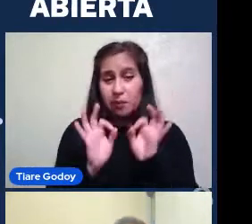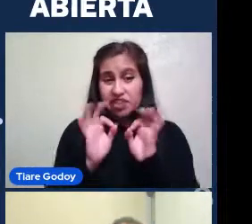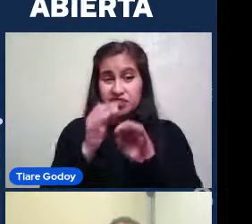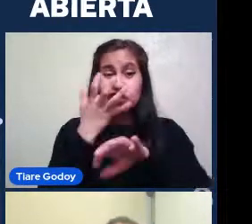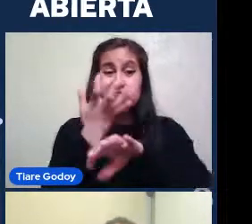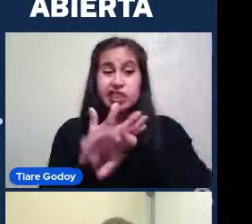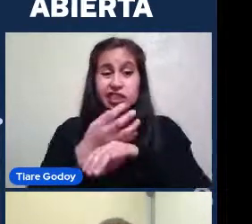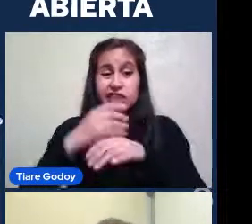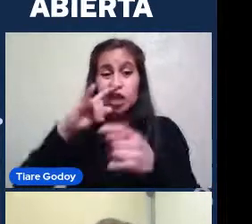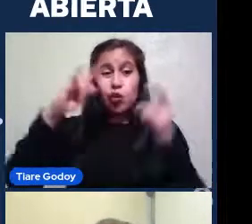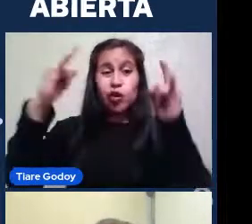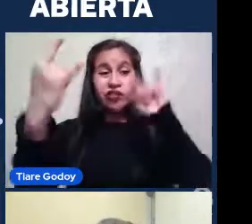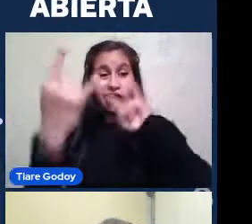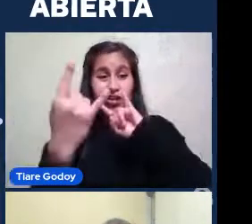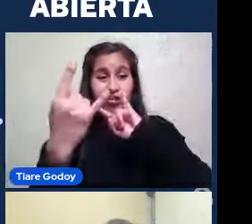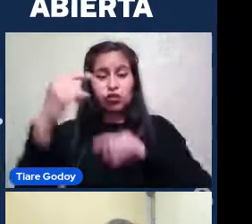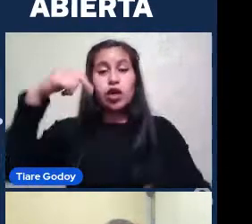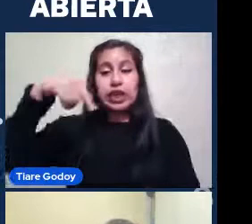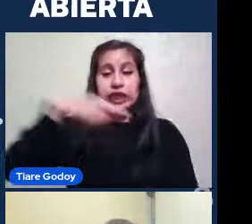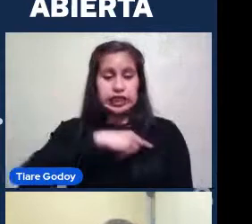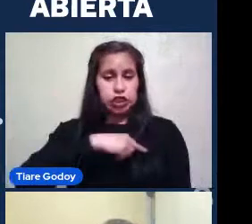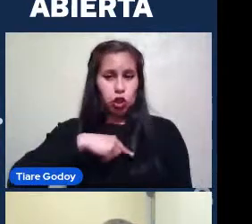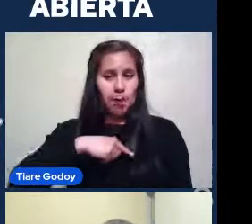Universo. Esto se llama Islas en el Universo.